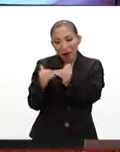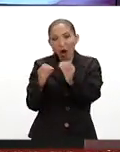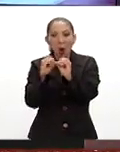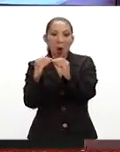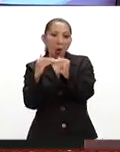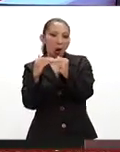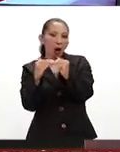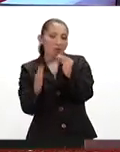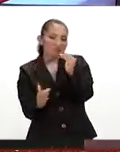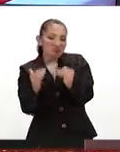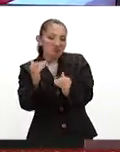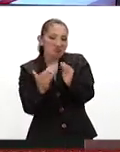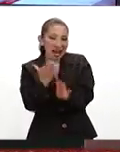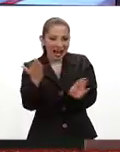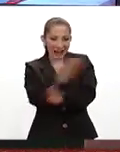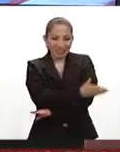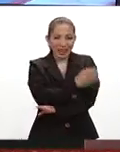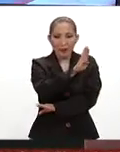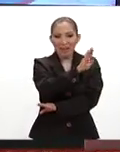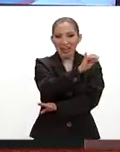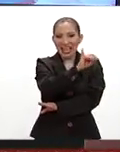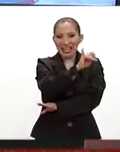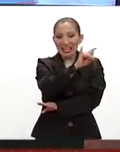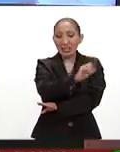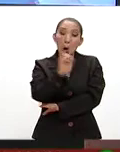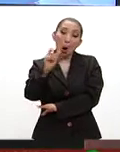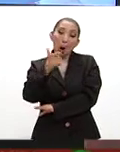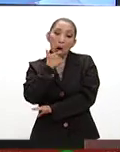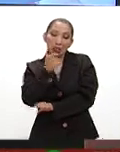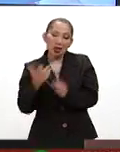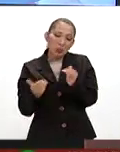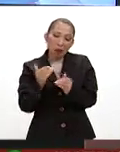emparejar lo que se había conseguido, ya sea en Beijing o en Londres.